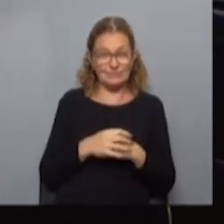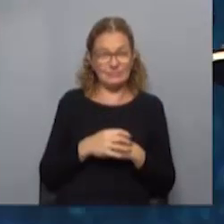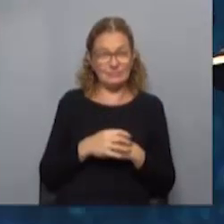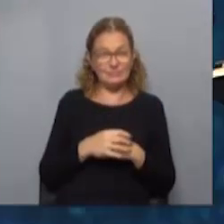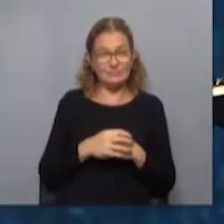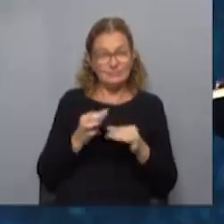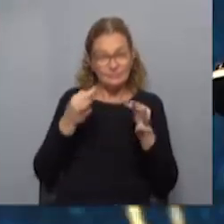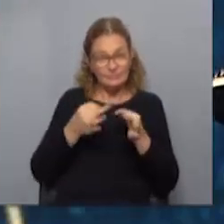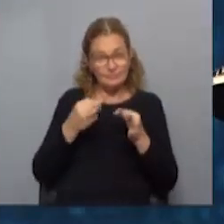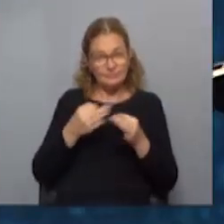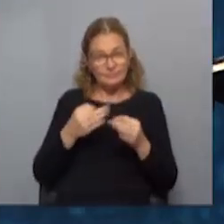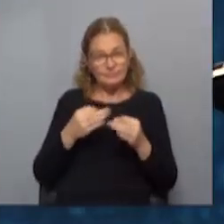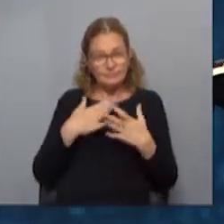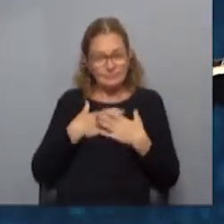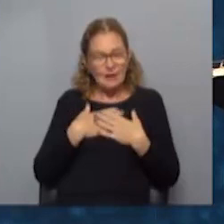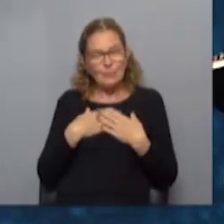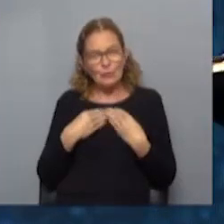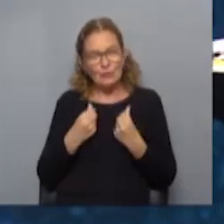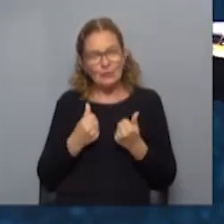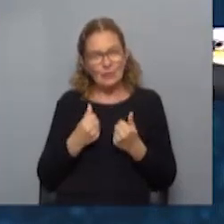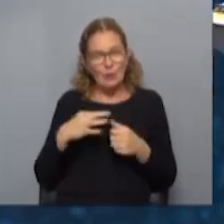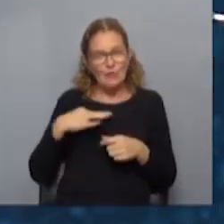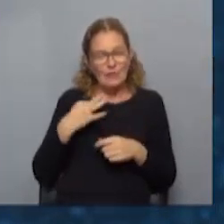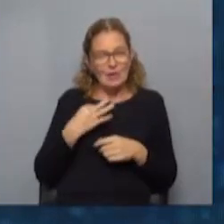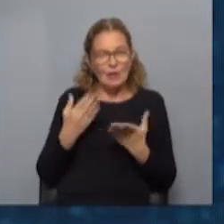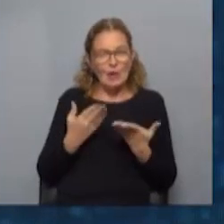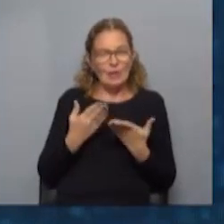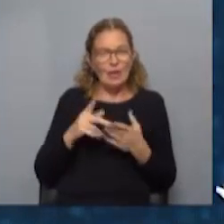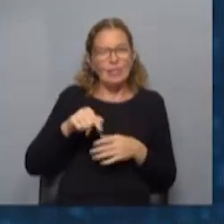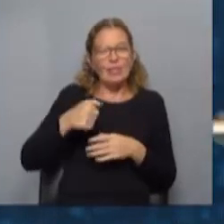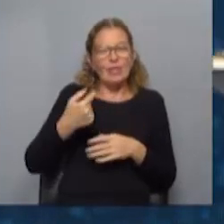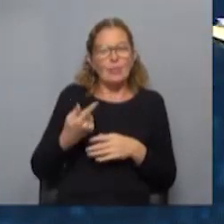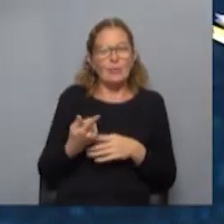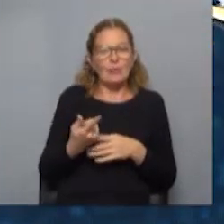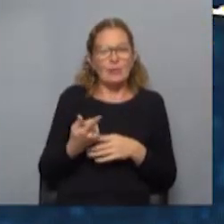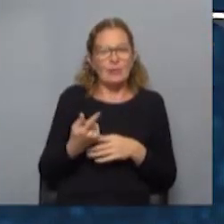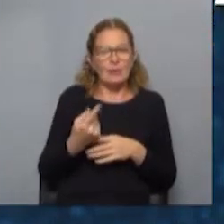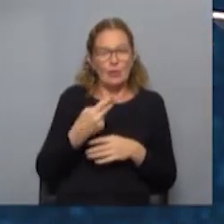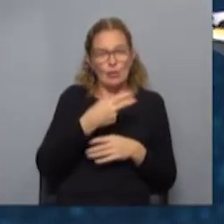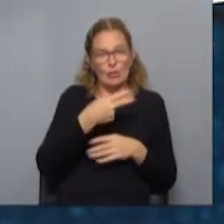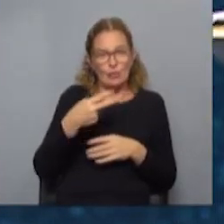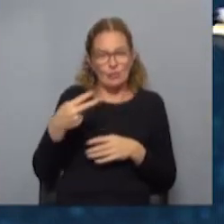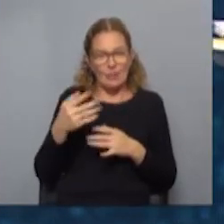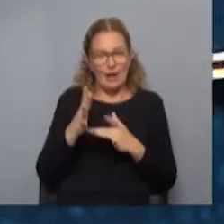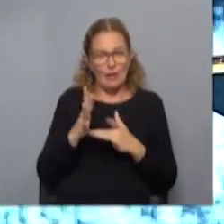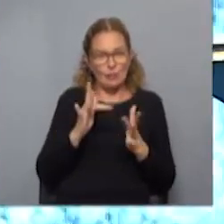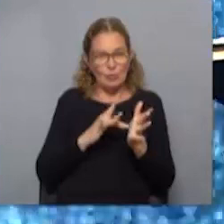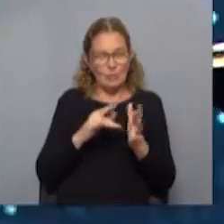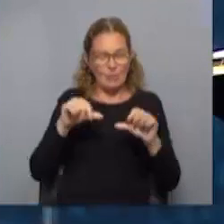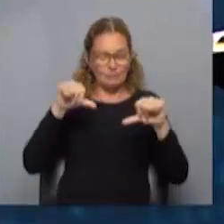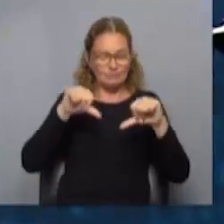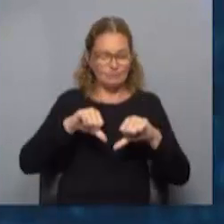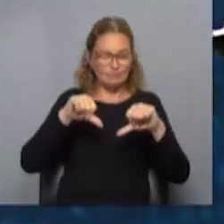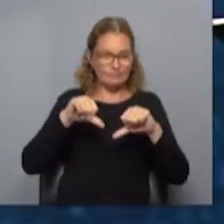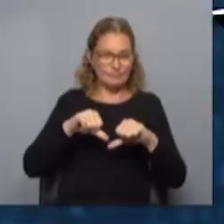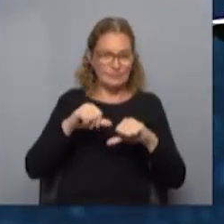Sí, es cierto. La parte emocional es la que estamos viviendo en estos momentos, ¿no? Después de dos semanas de turismo negativas,